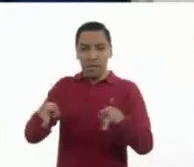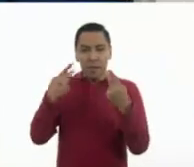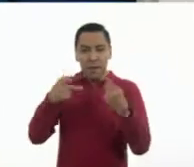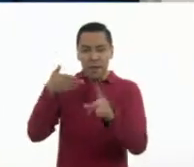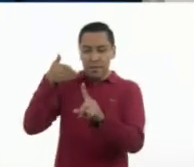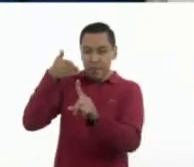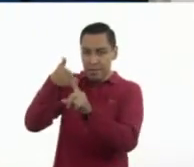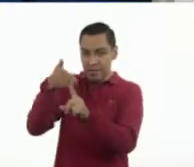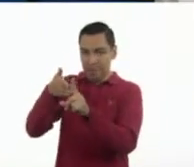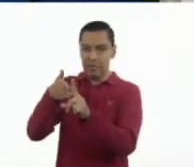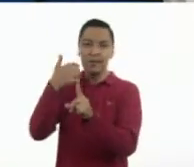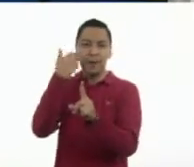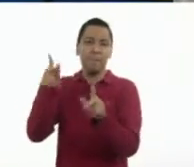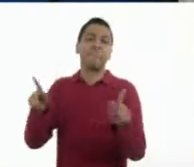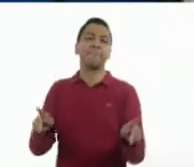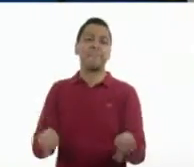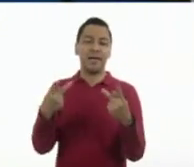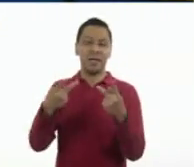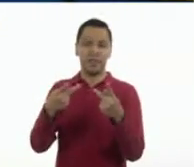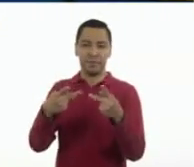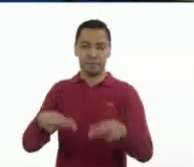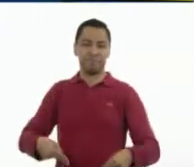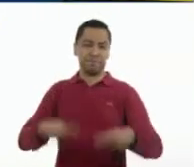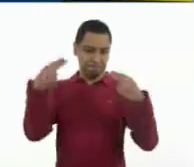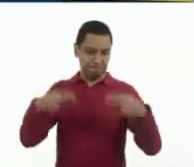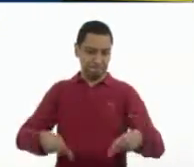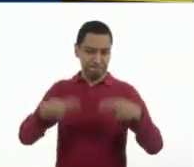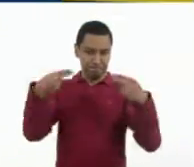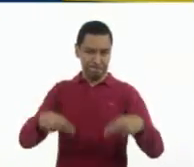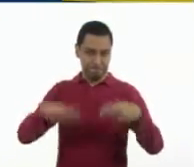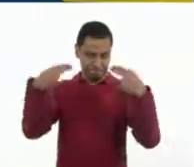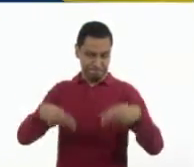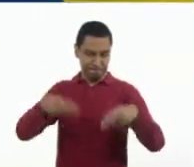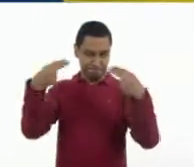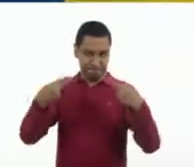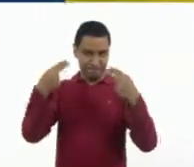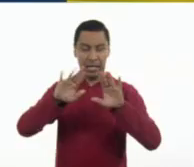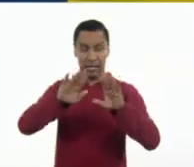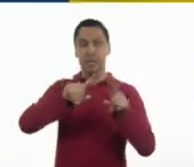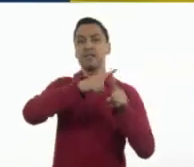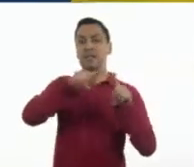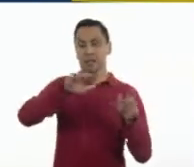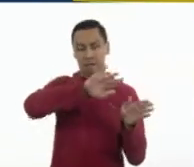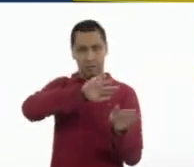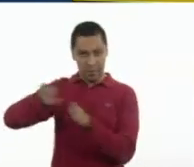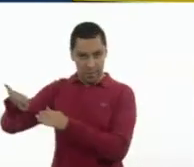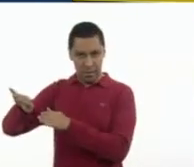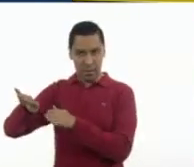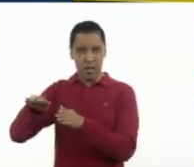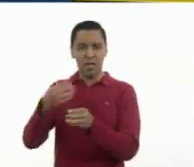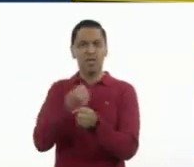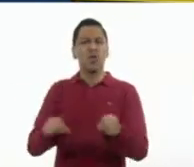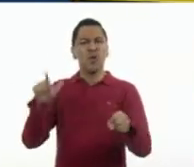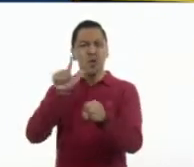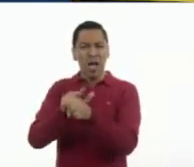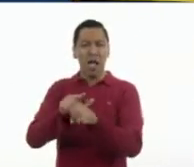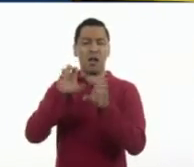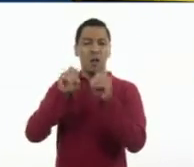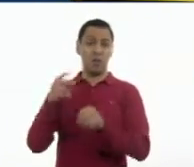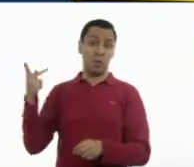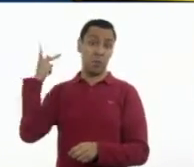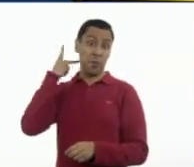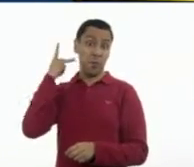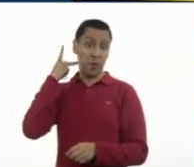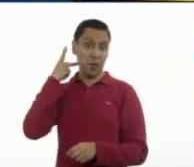otro tipo de anuncios que ofrecen beneficios para las personas, cuyo fin es algo social o político, lo cual